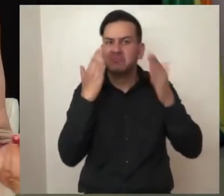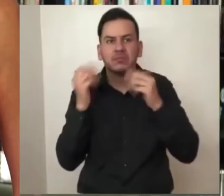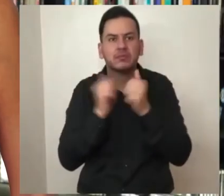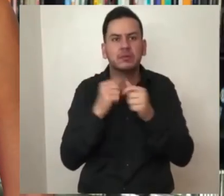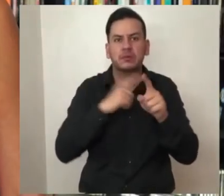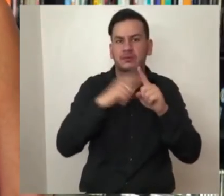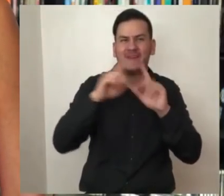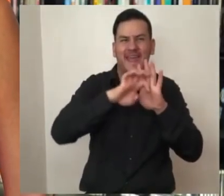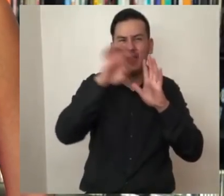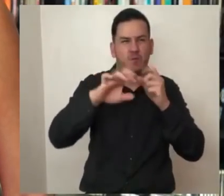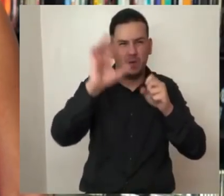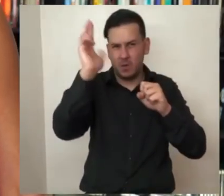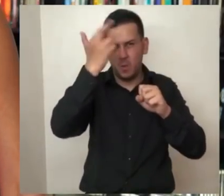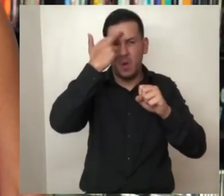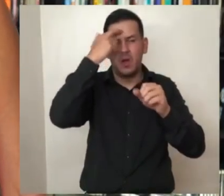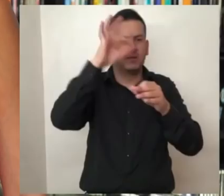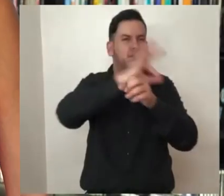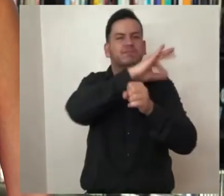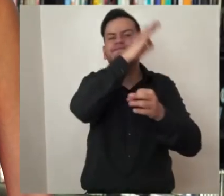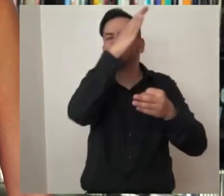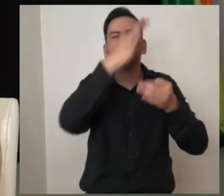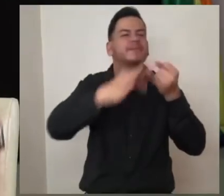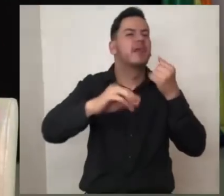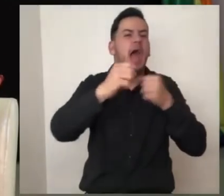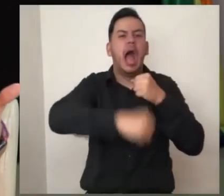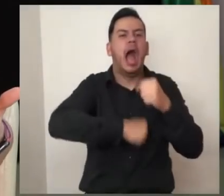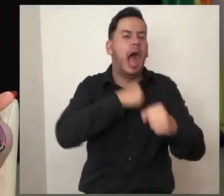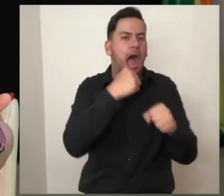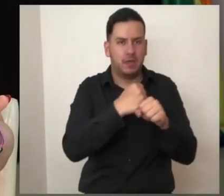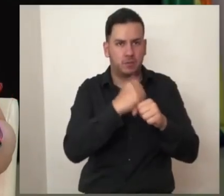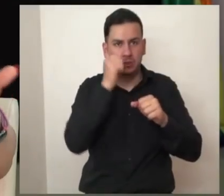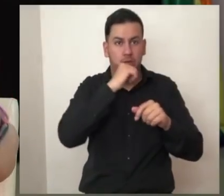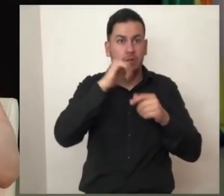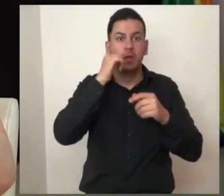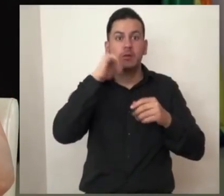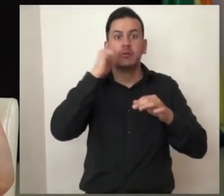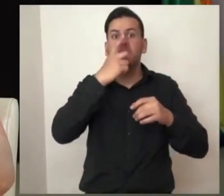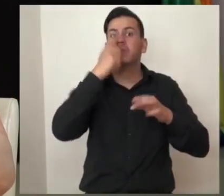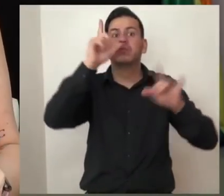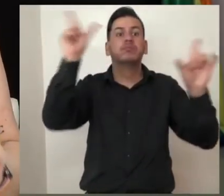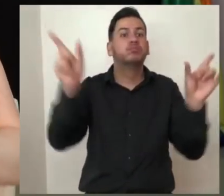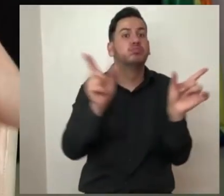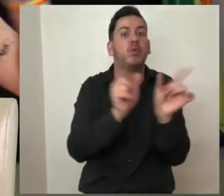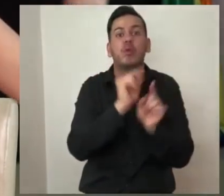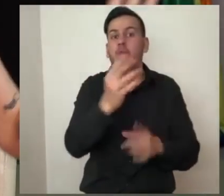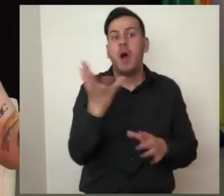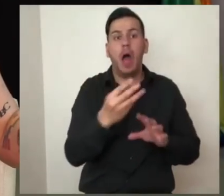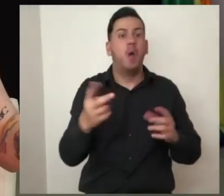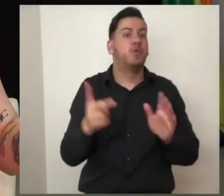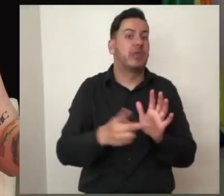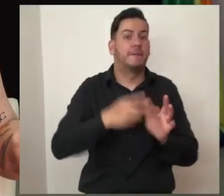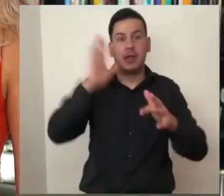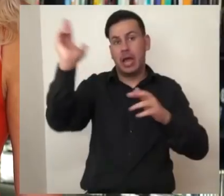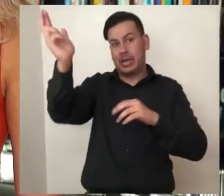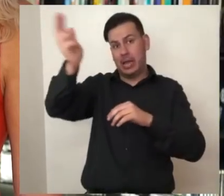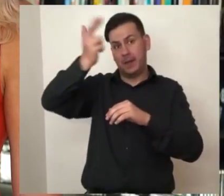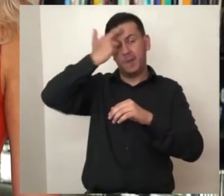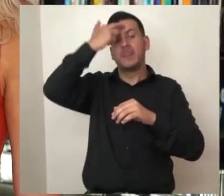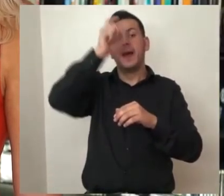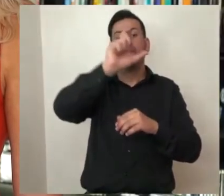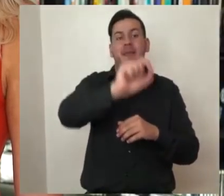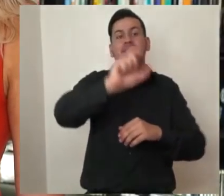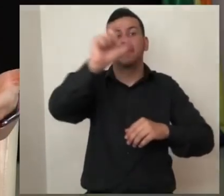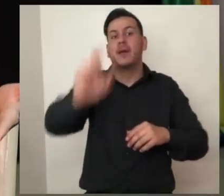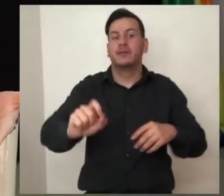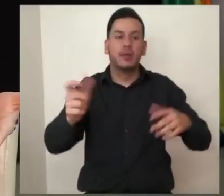al final del año, al final del año, eso cuándo va a ser que al final del año se ahorre su resumencito de revive tu 2020 para bien o para mal. El